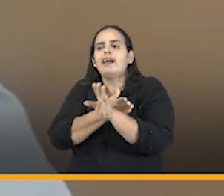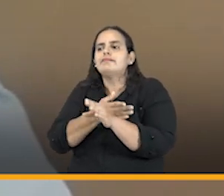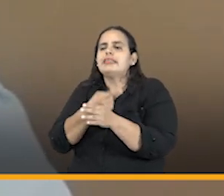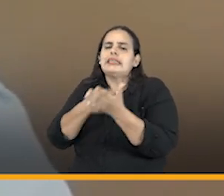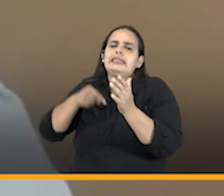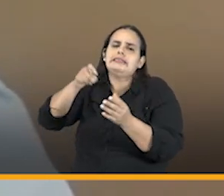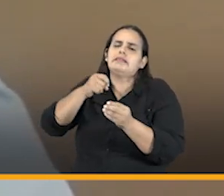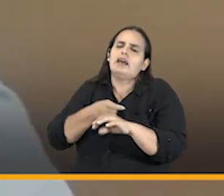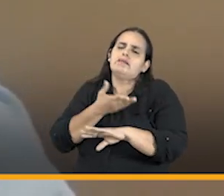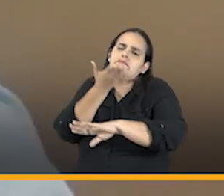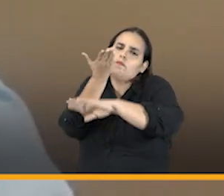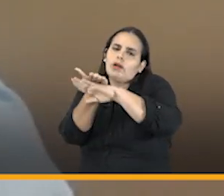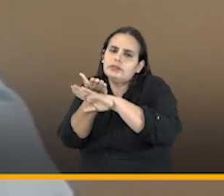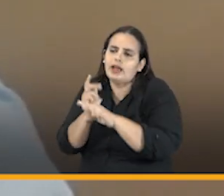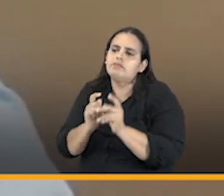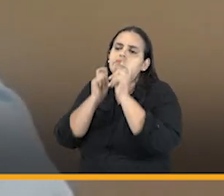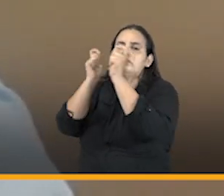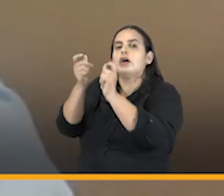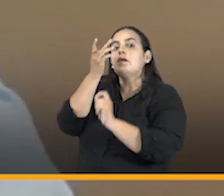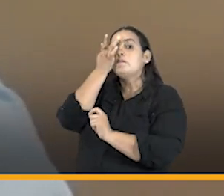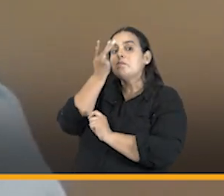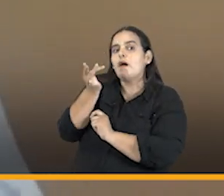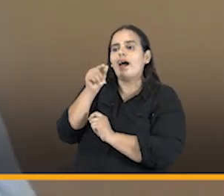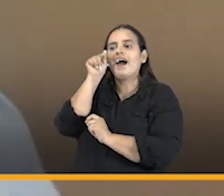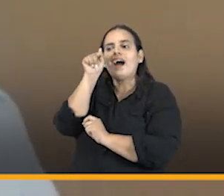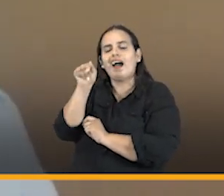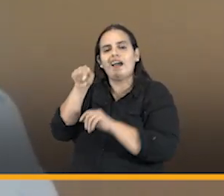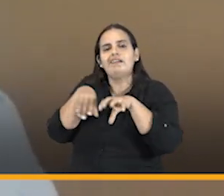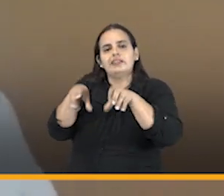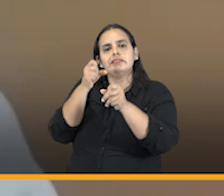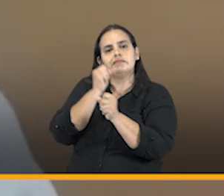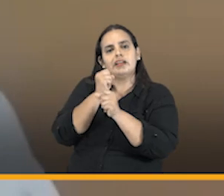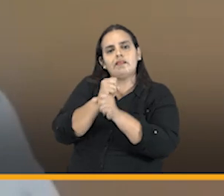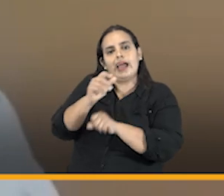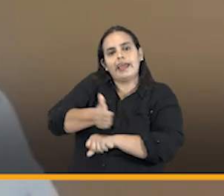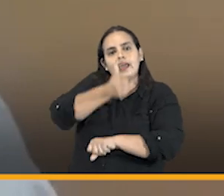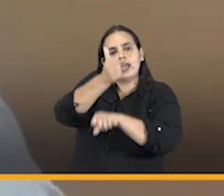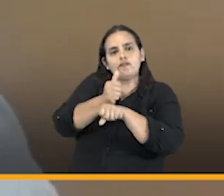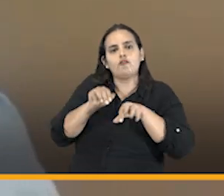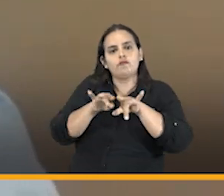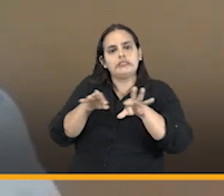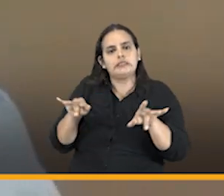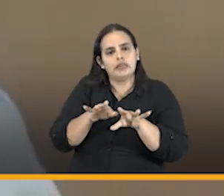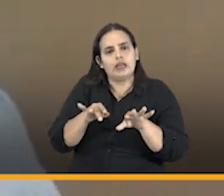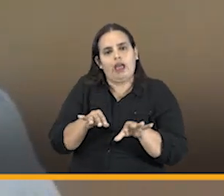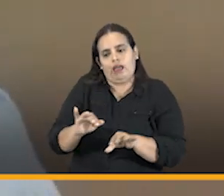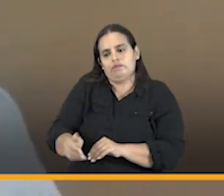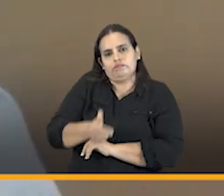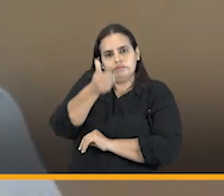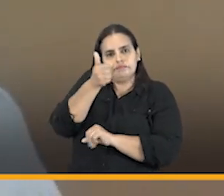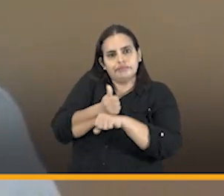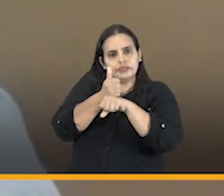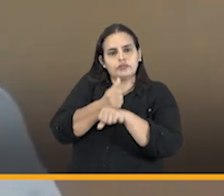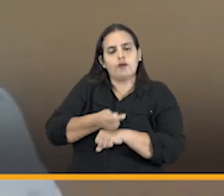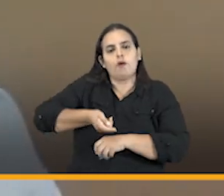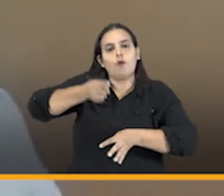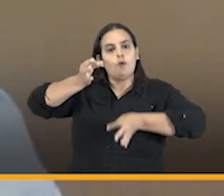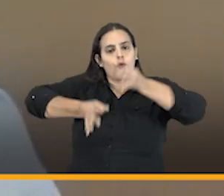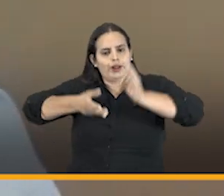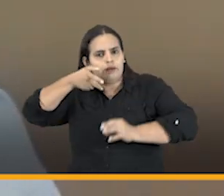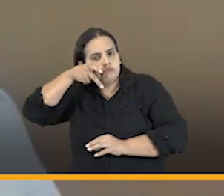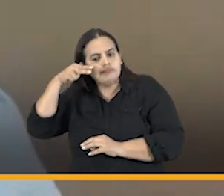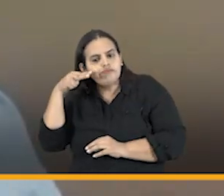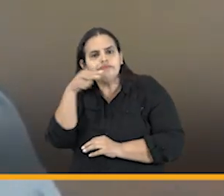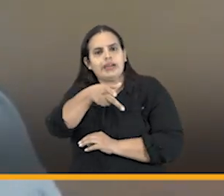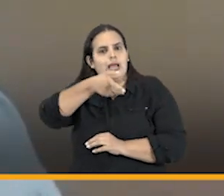ustedes nos hacen principalmente porque la función o el trabajo de un jefe de oficina jurídica de un director jurídico consiste en mirar las